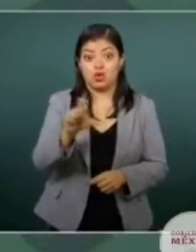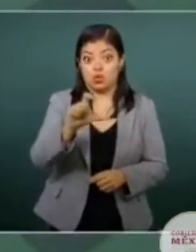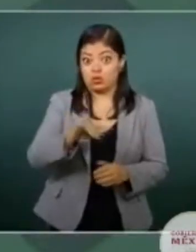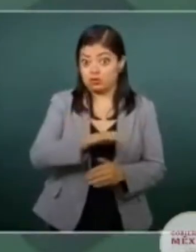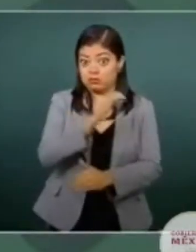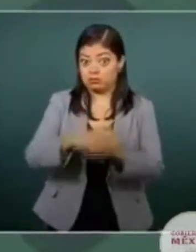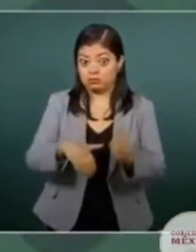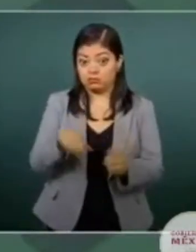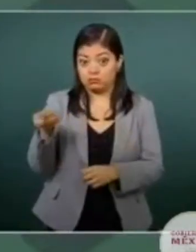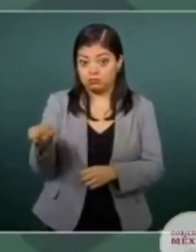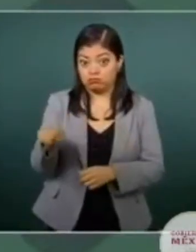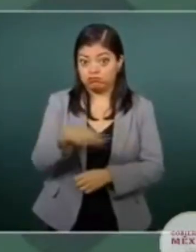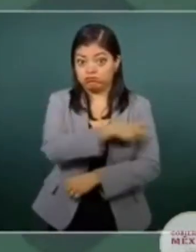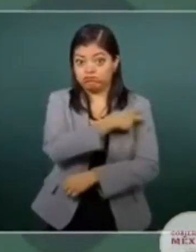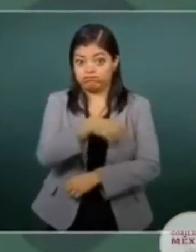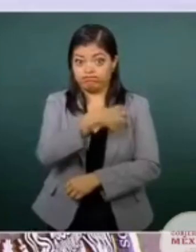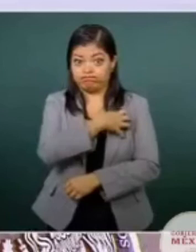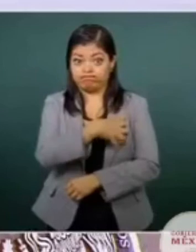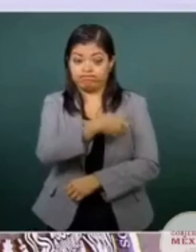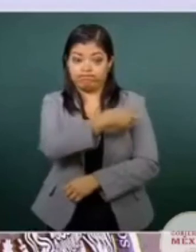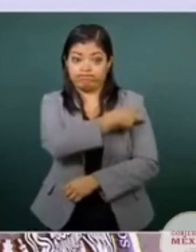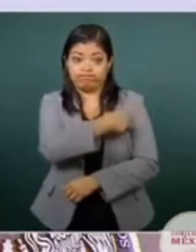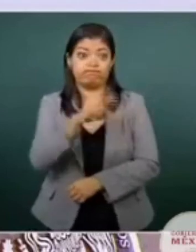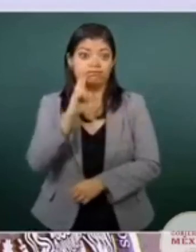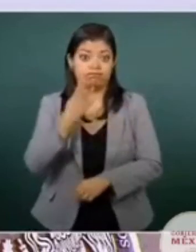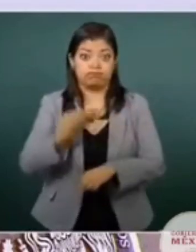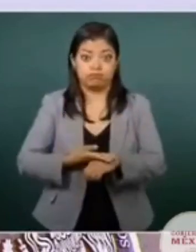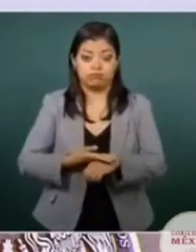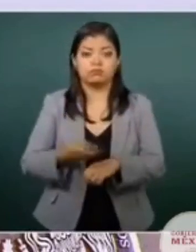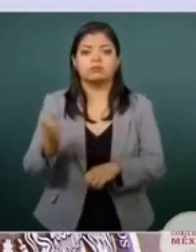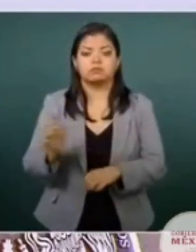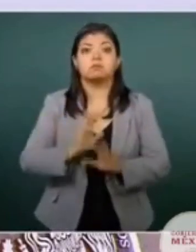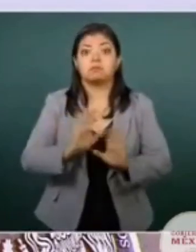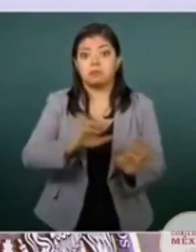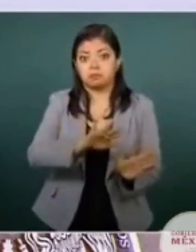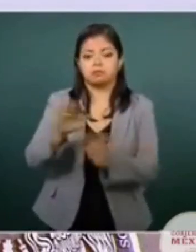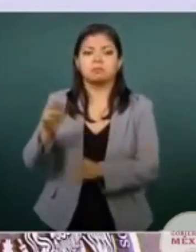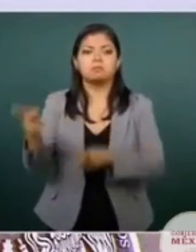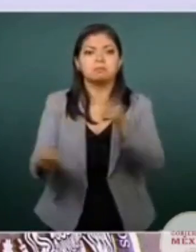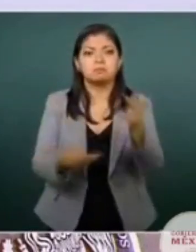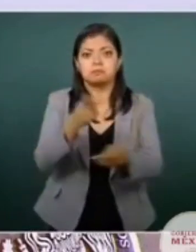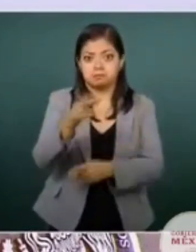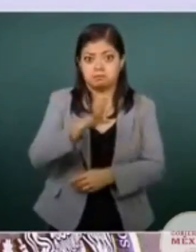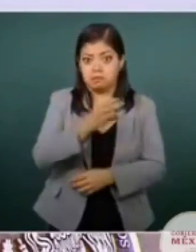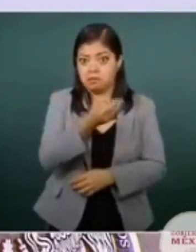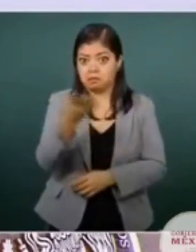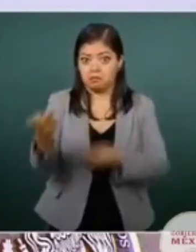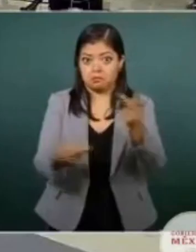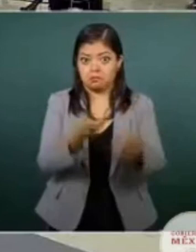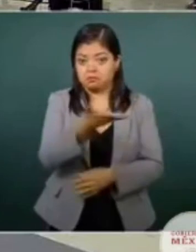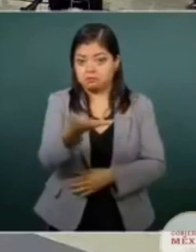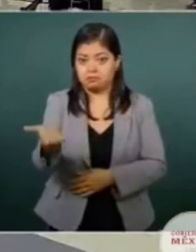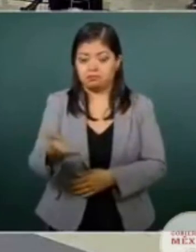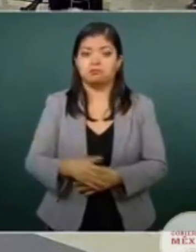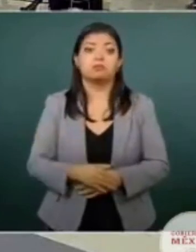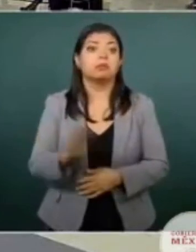general, secretario, abrimos para… Si hay algunas preguntas de parte de ustedes, a